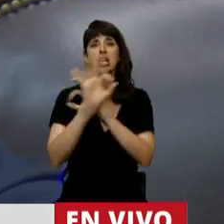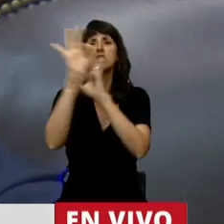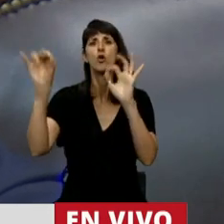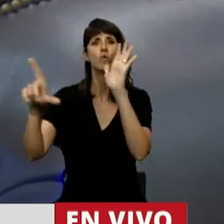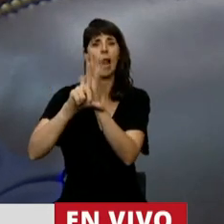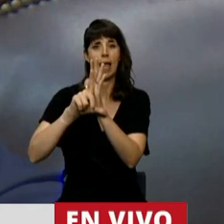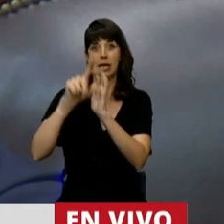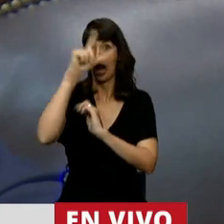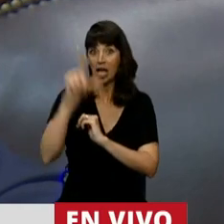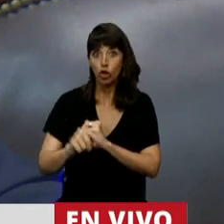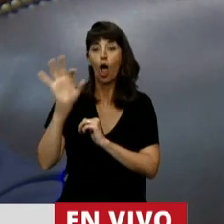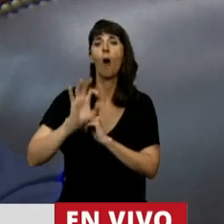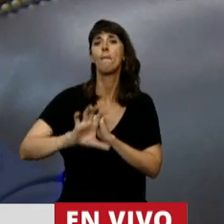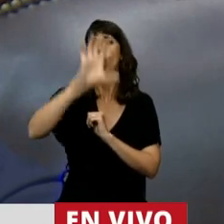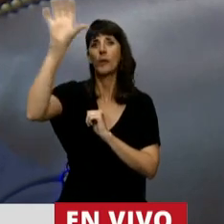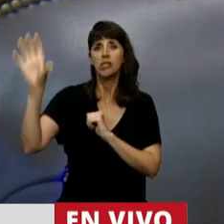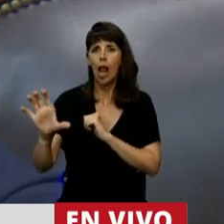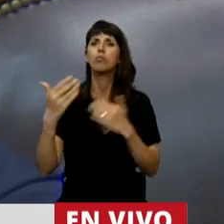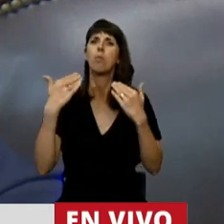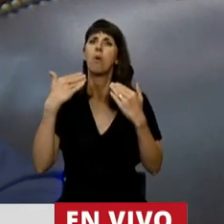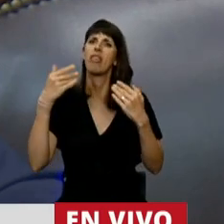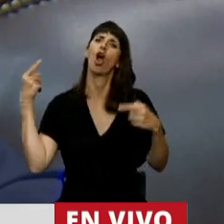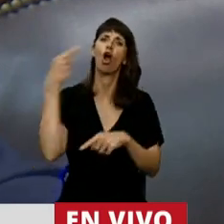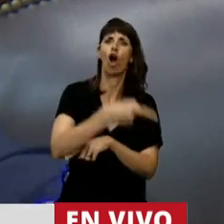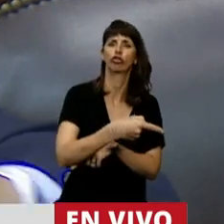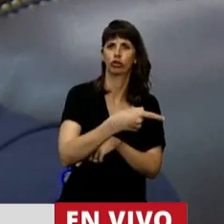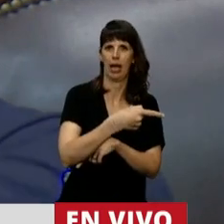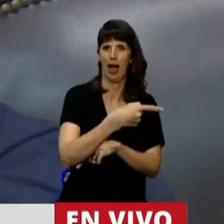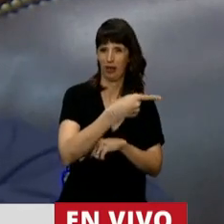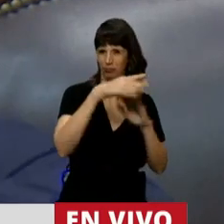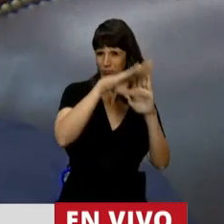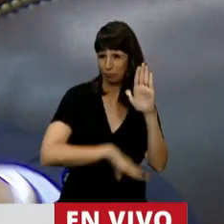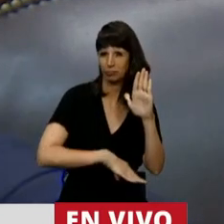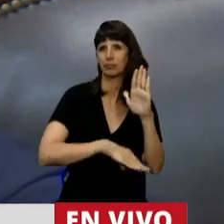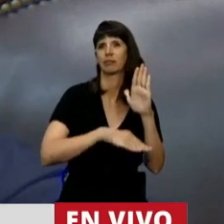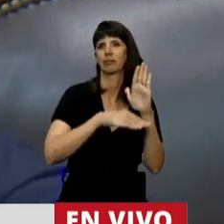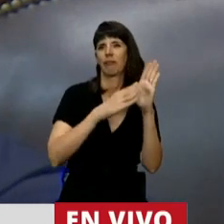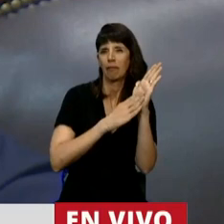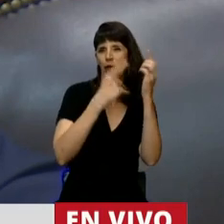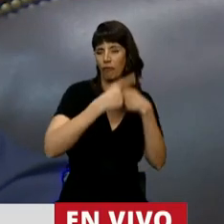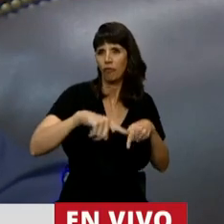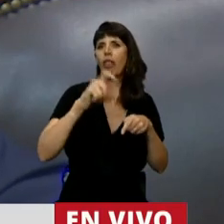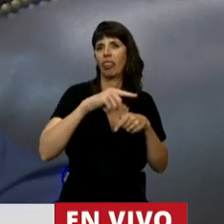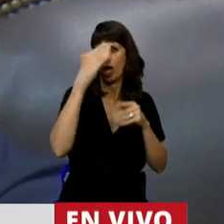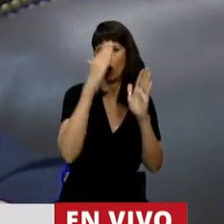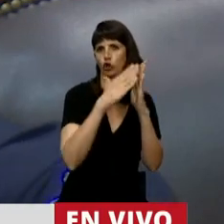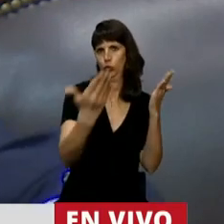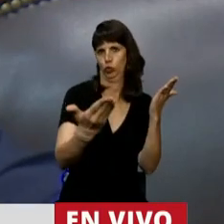provincial puede contradecir los principios, derechos y garantías allí reconocidos.